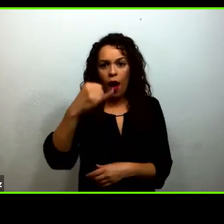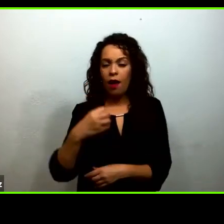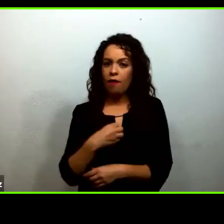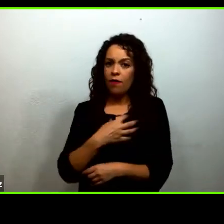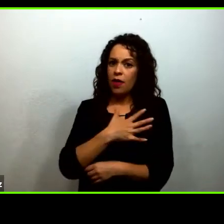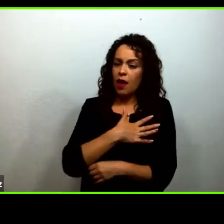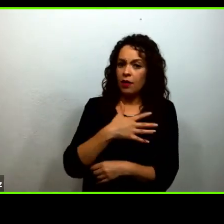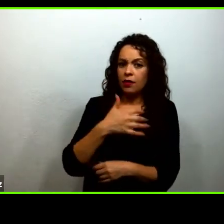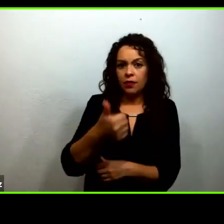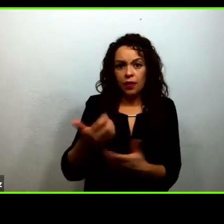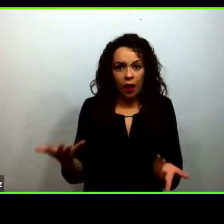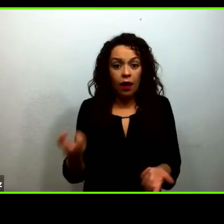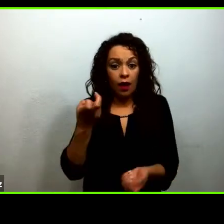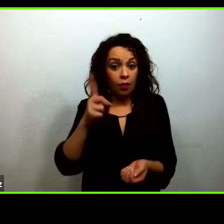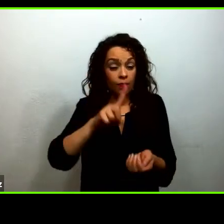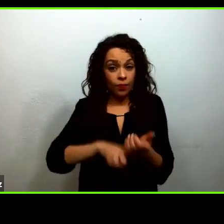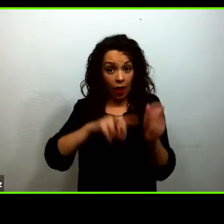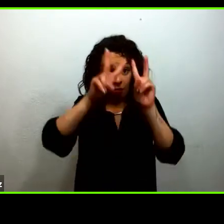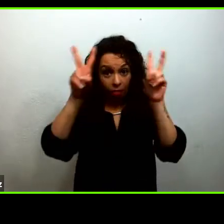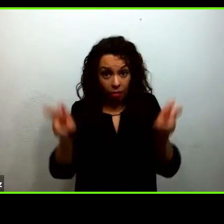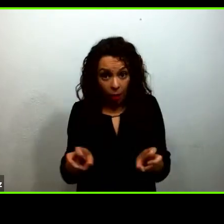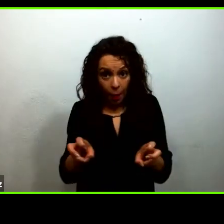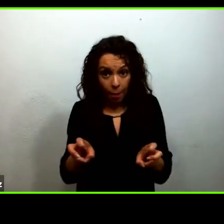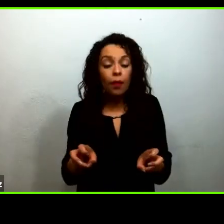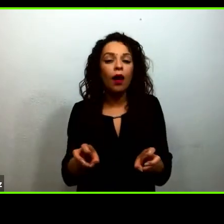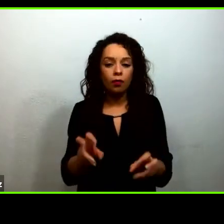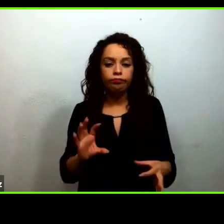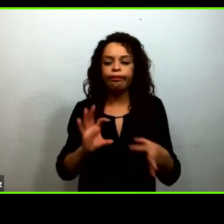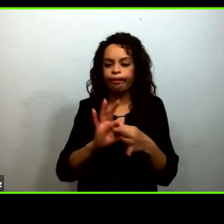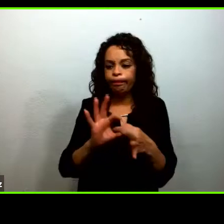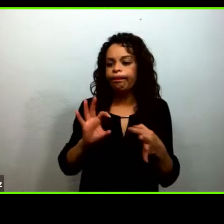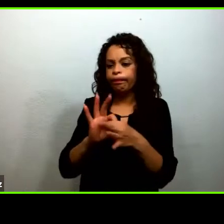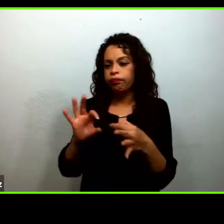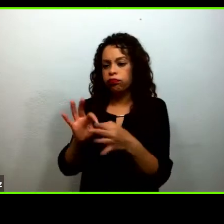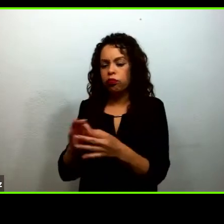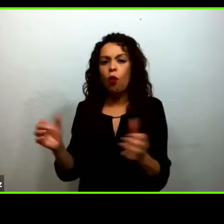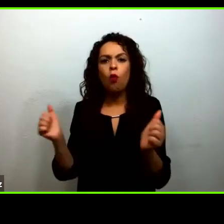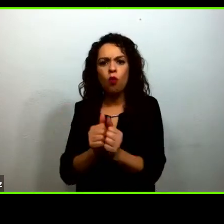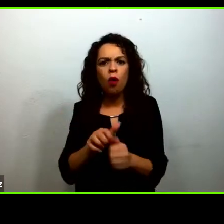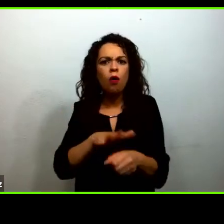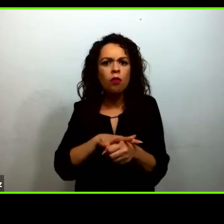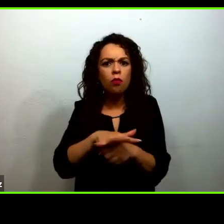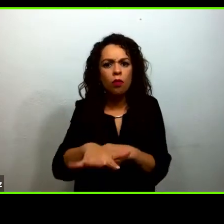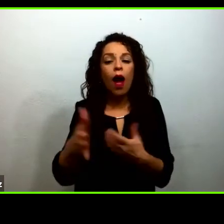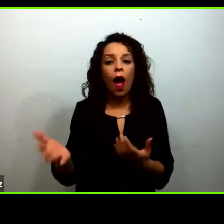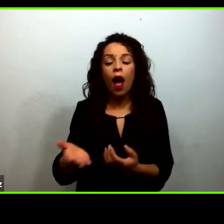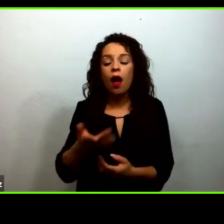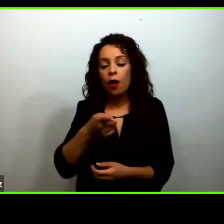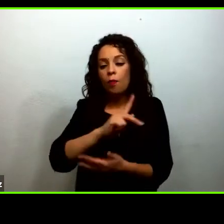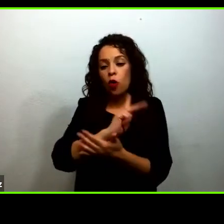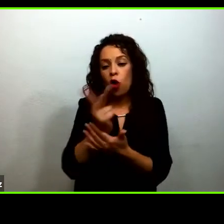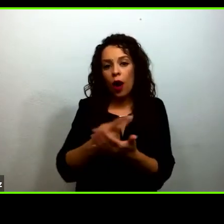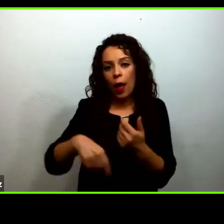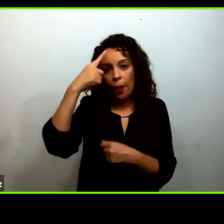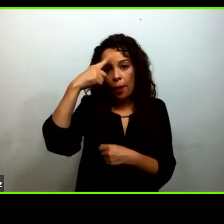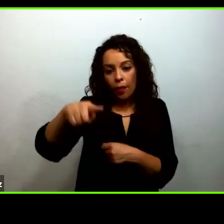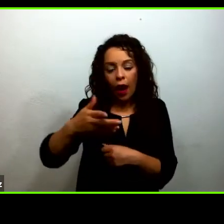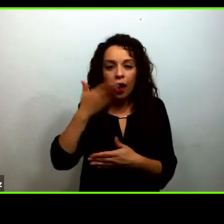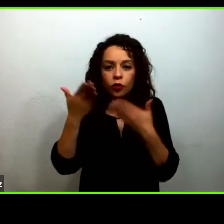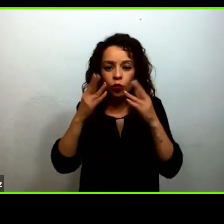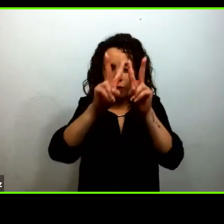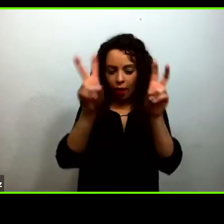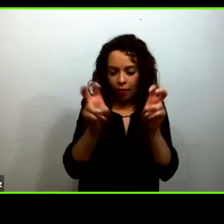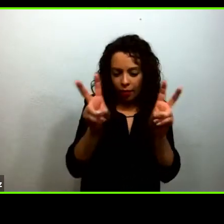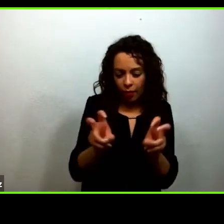son temas más vinculados al programa de estudios y considerando este interés que se ha generado y